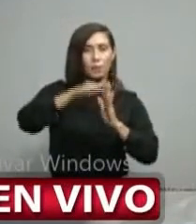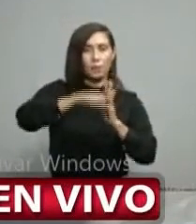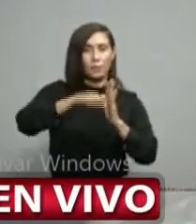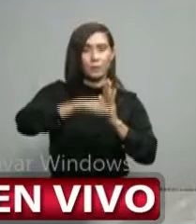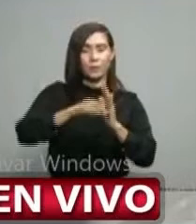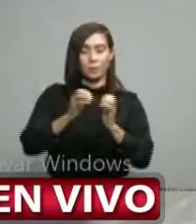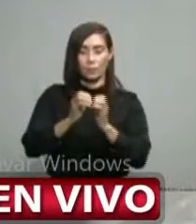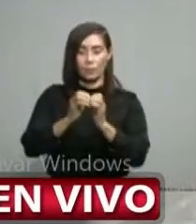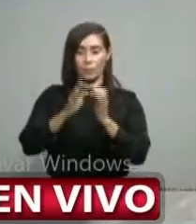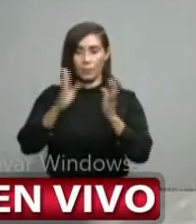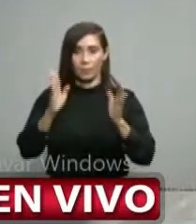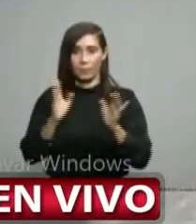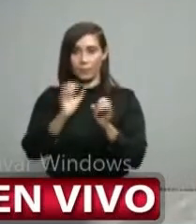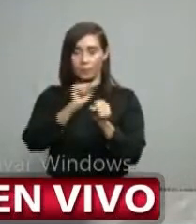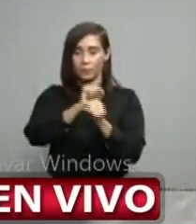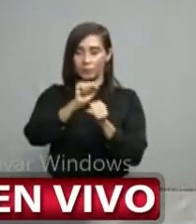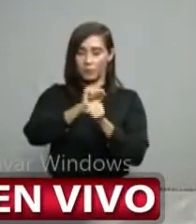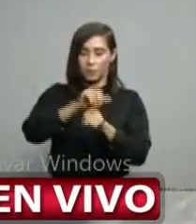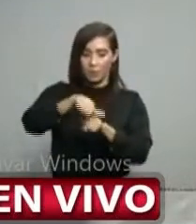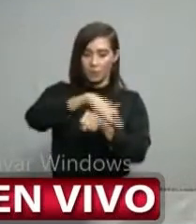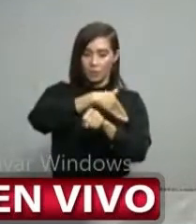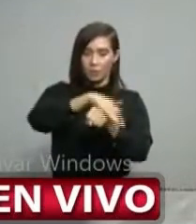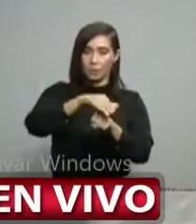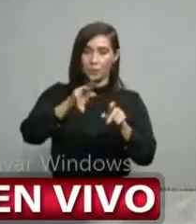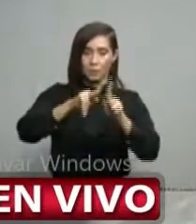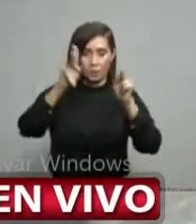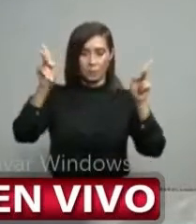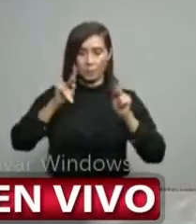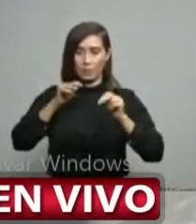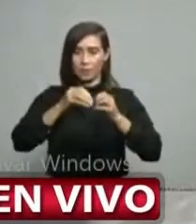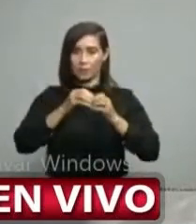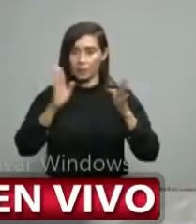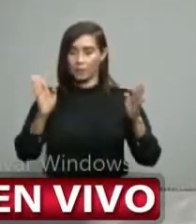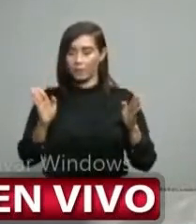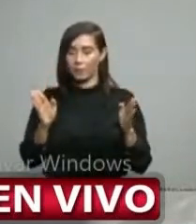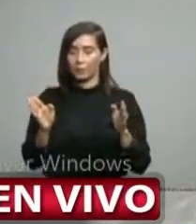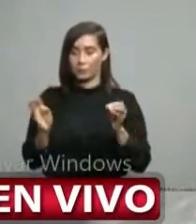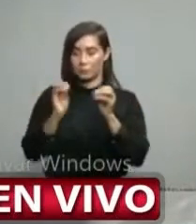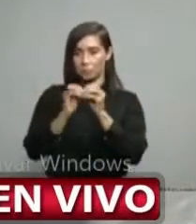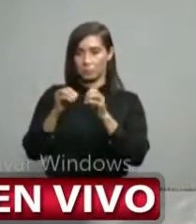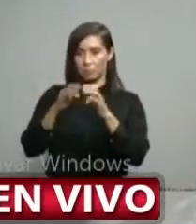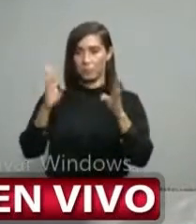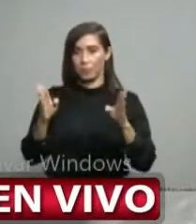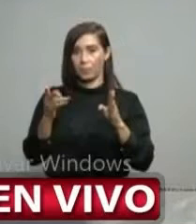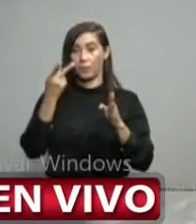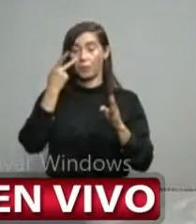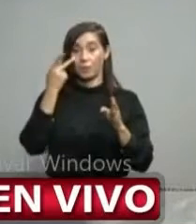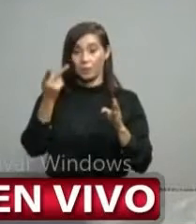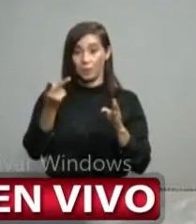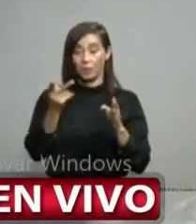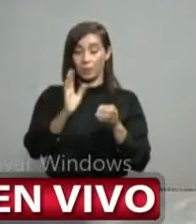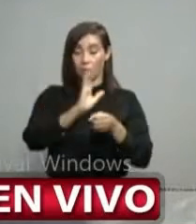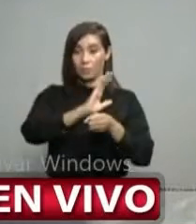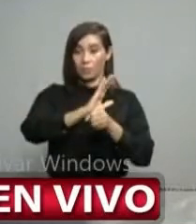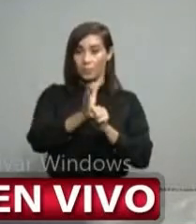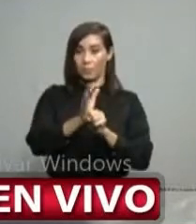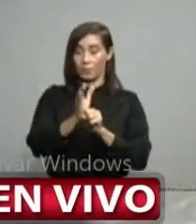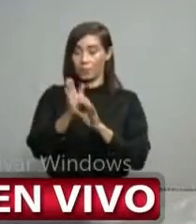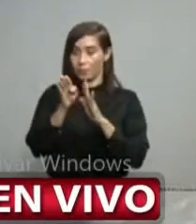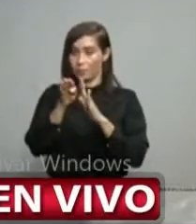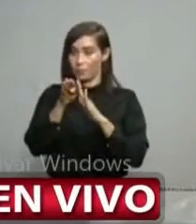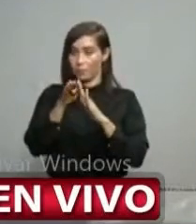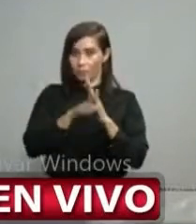abriendo la economía y vamos balanceando la situación. Y eso es justamente